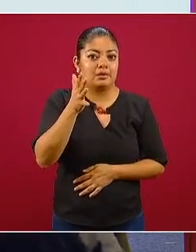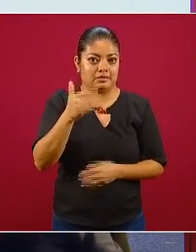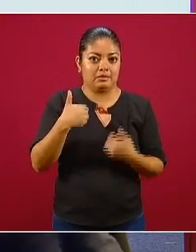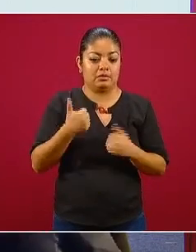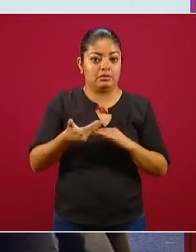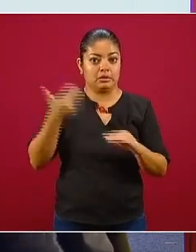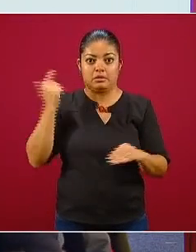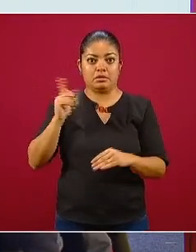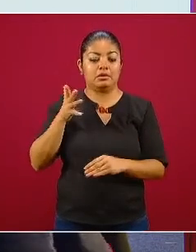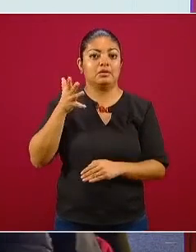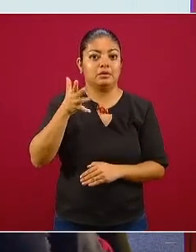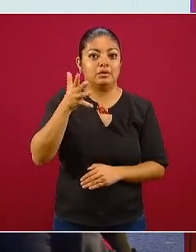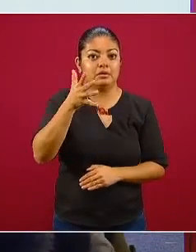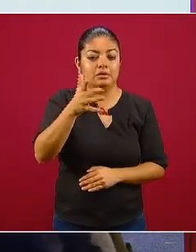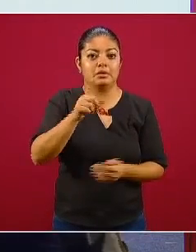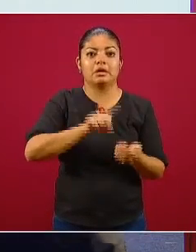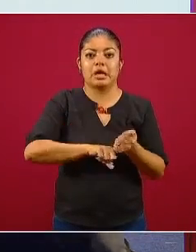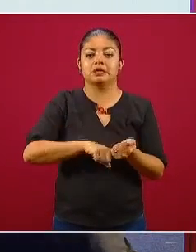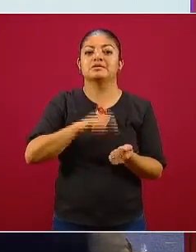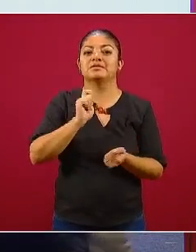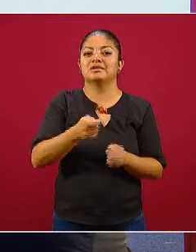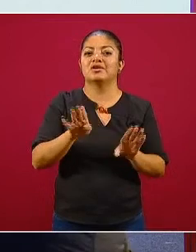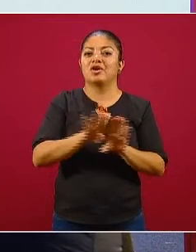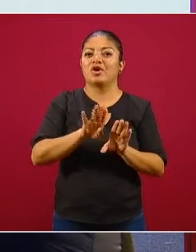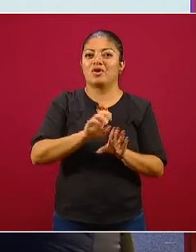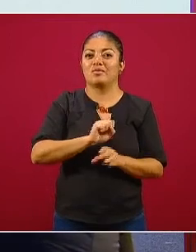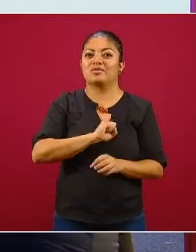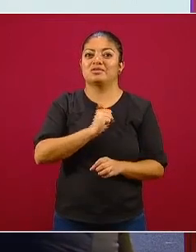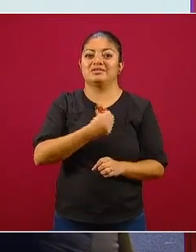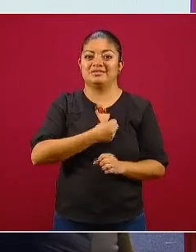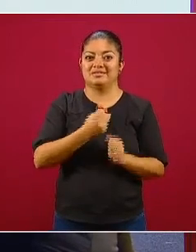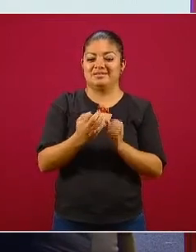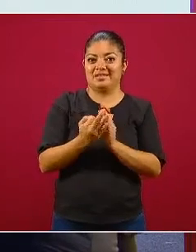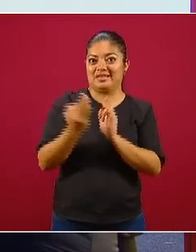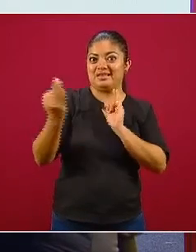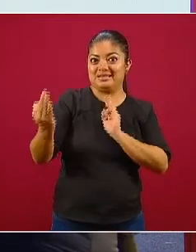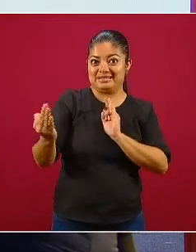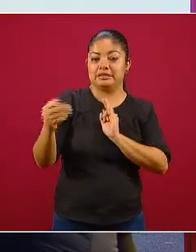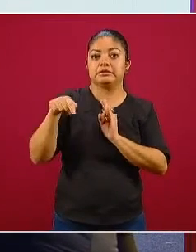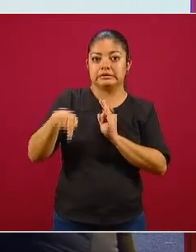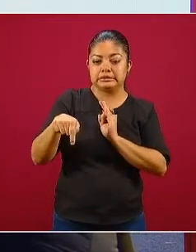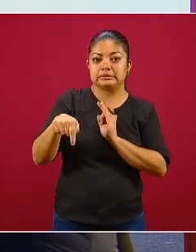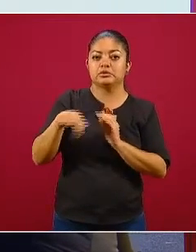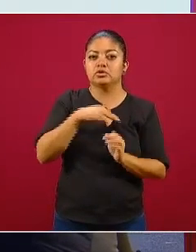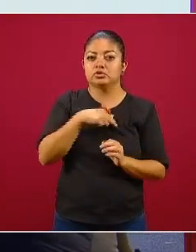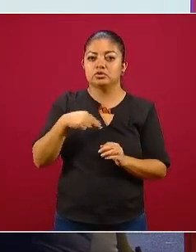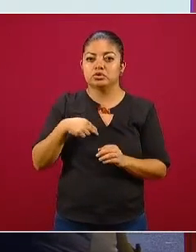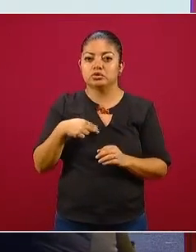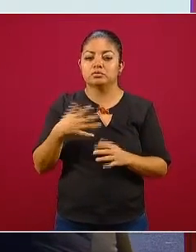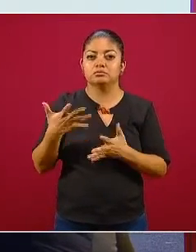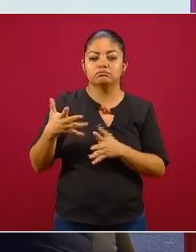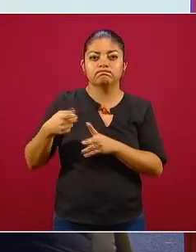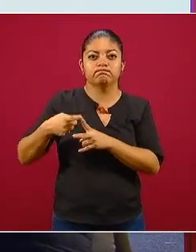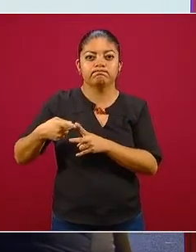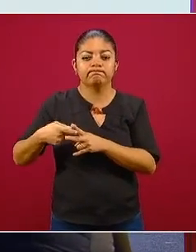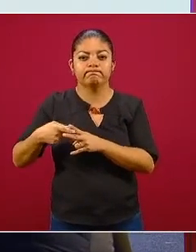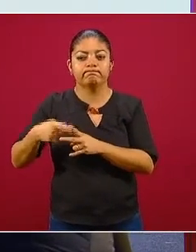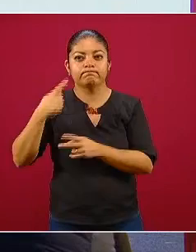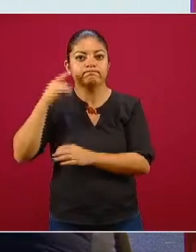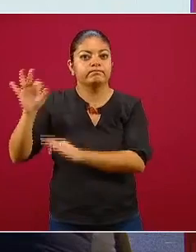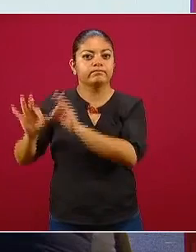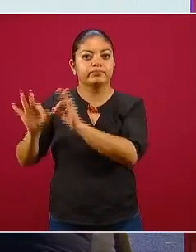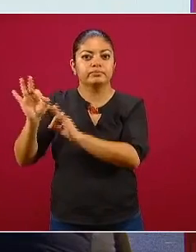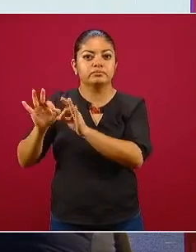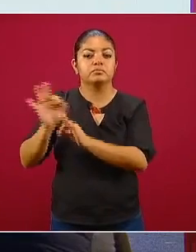intervenciones de la Jornada Nacional de Sana Distancia y lo que ocurriría en cada una de las fechas del curso de la